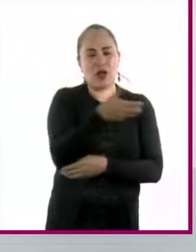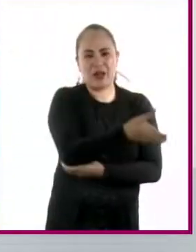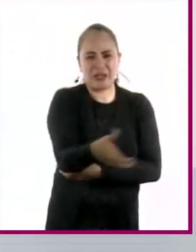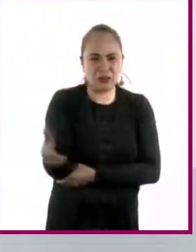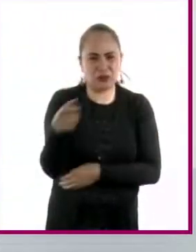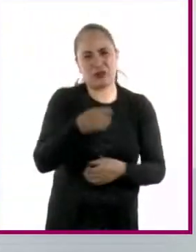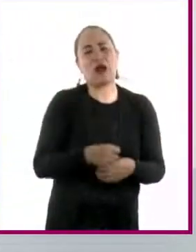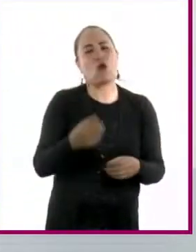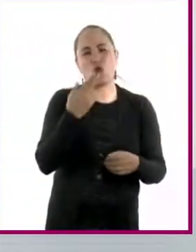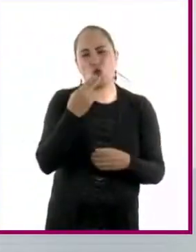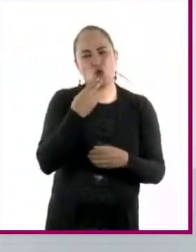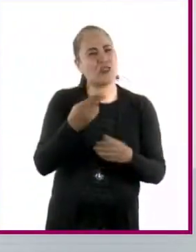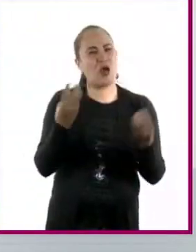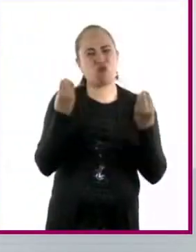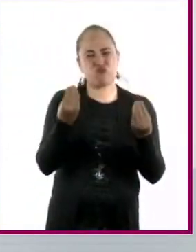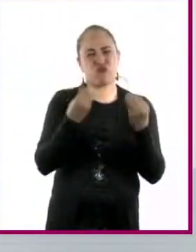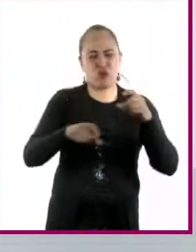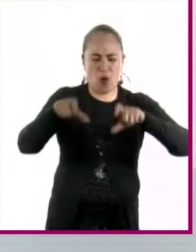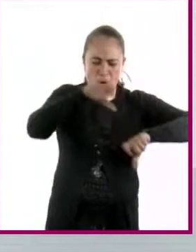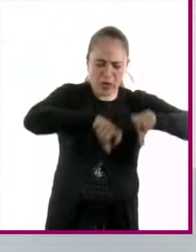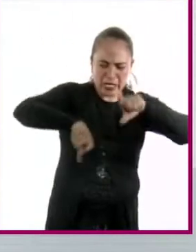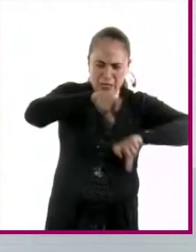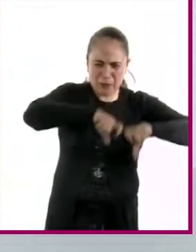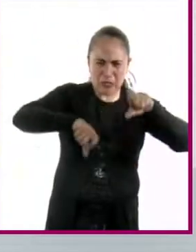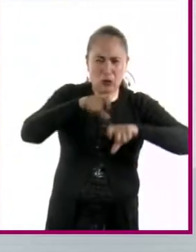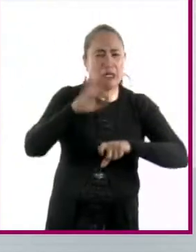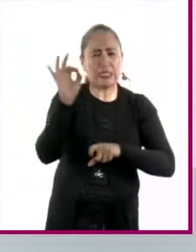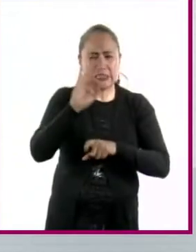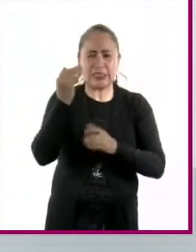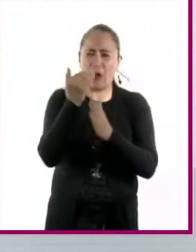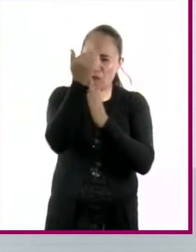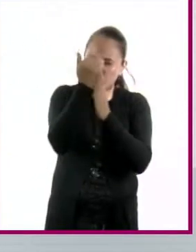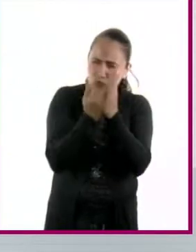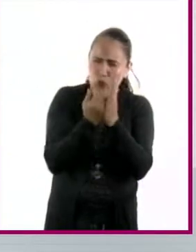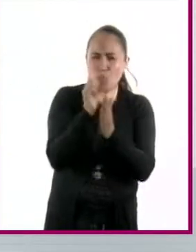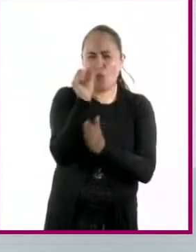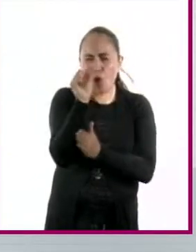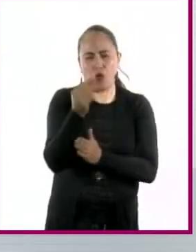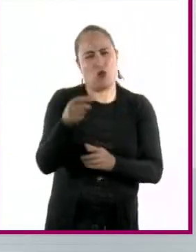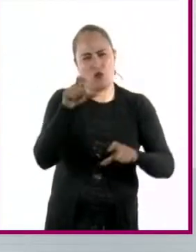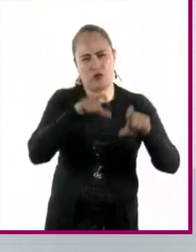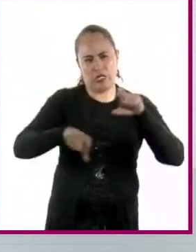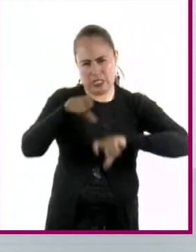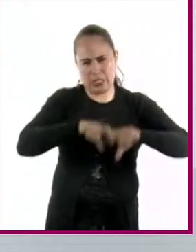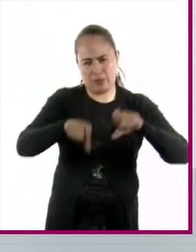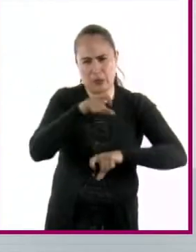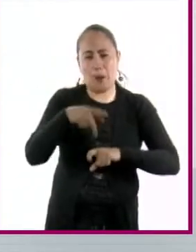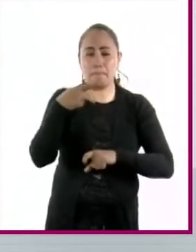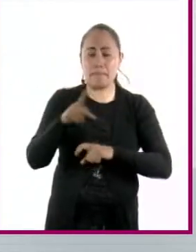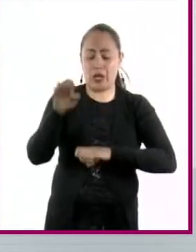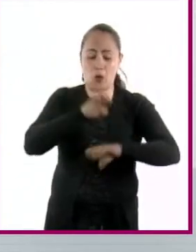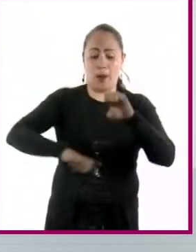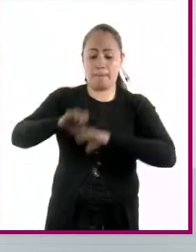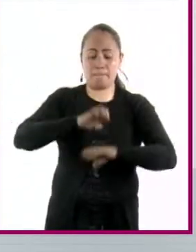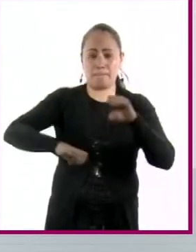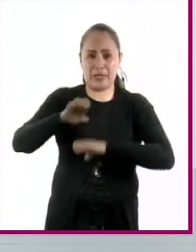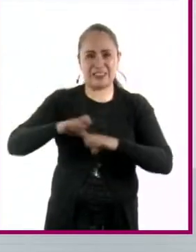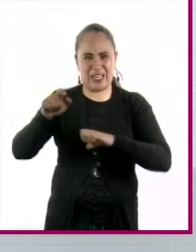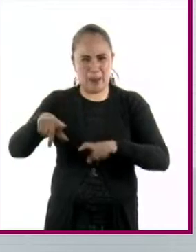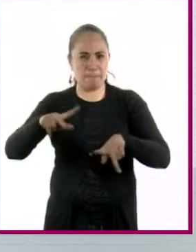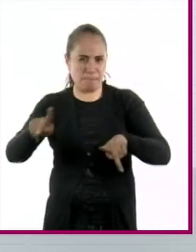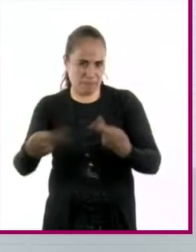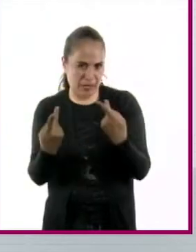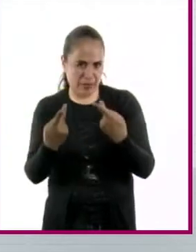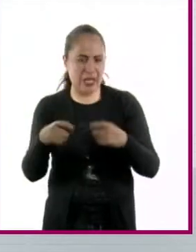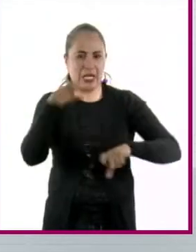muchos agroquímicos y podría usar mucho menos. Nada más que las compañías que venden los agroquímicos